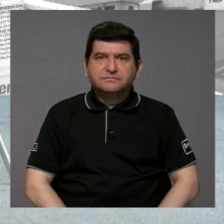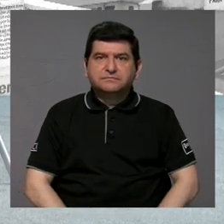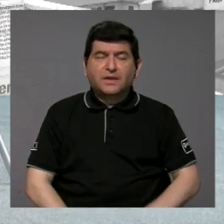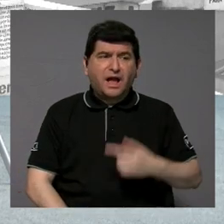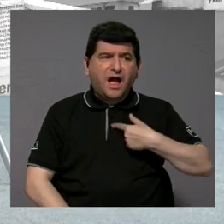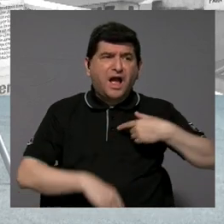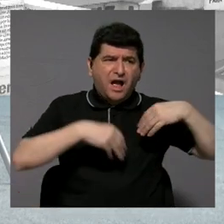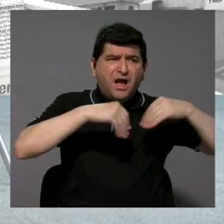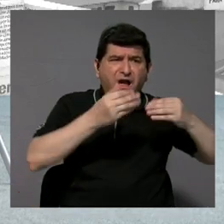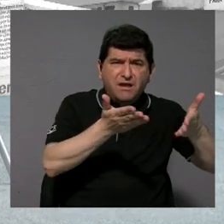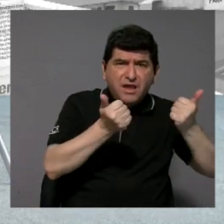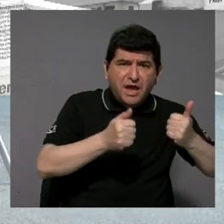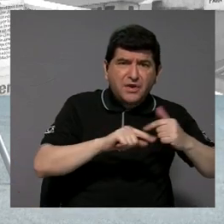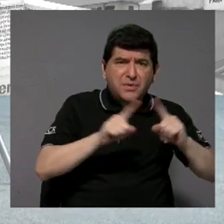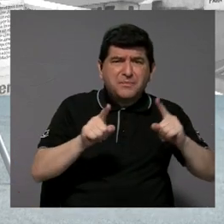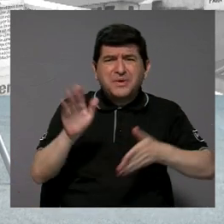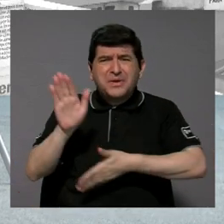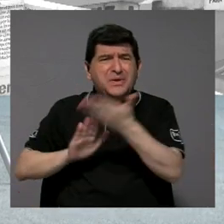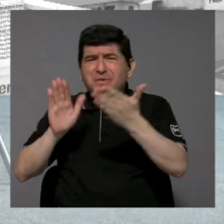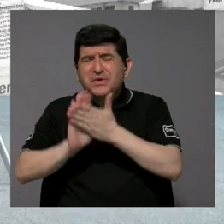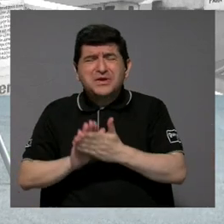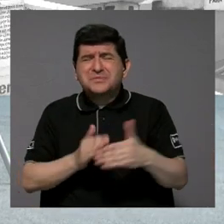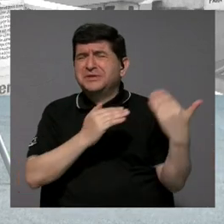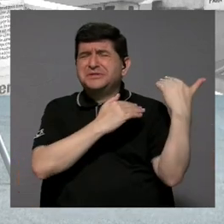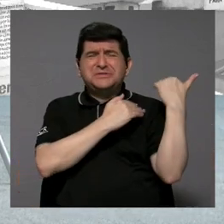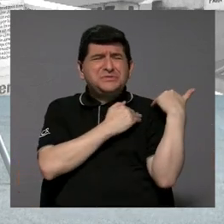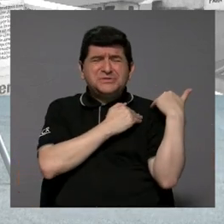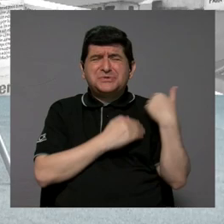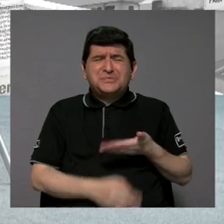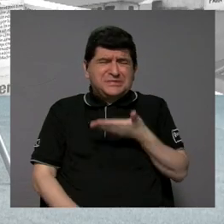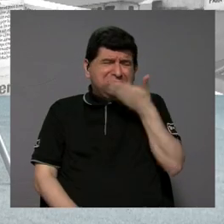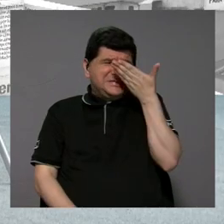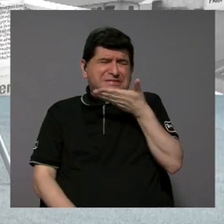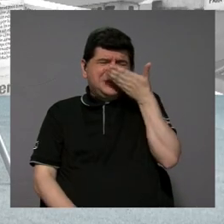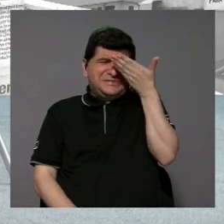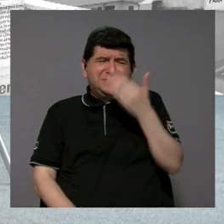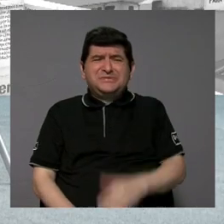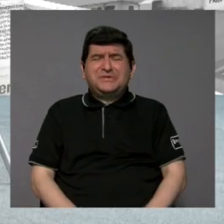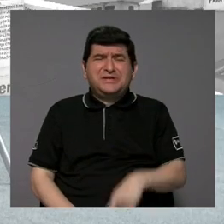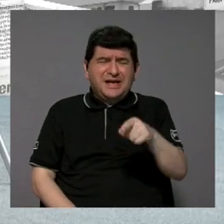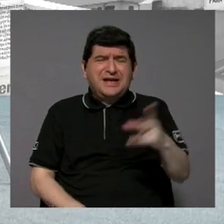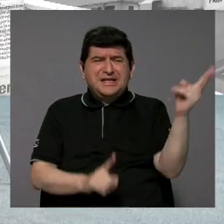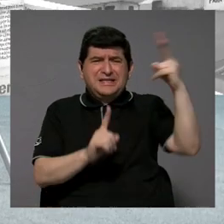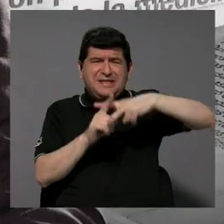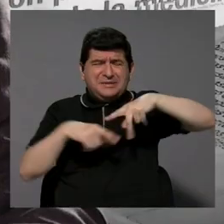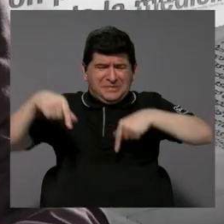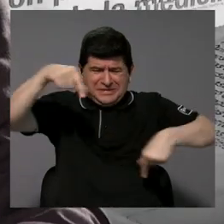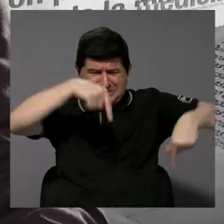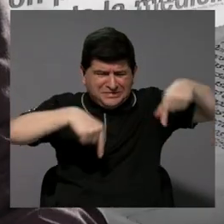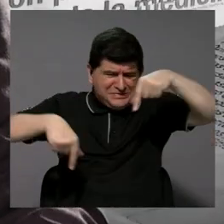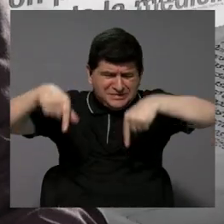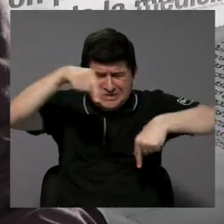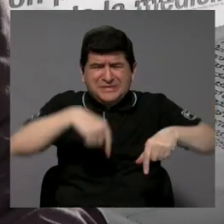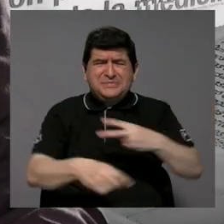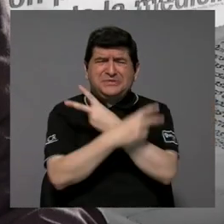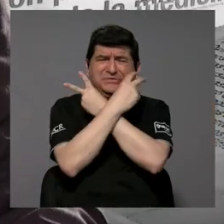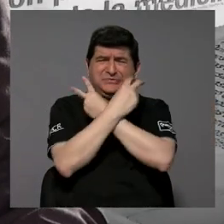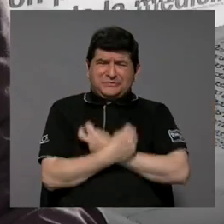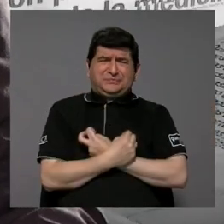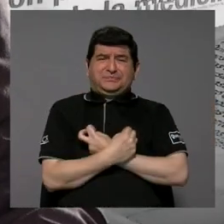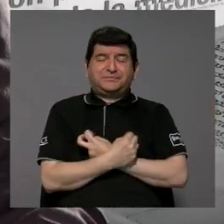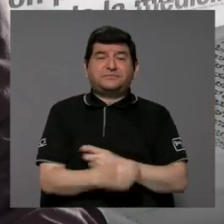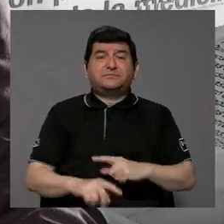Quiero vender, pero quiero irme aquí porque ya no soportamos los olores de las fumigaciones, pero